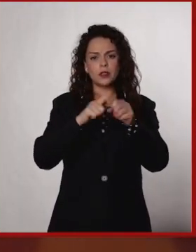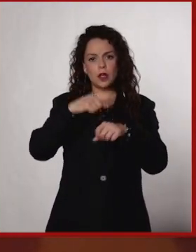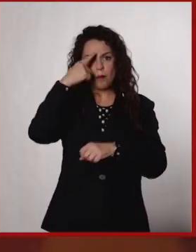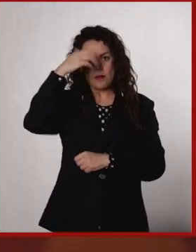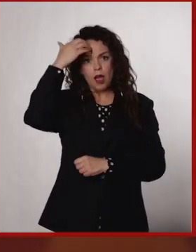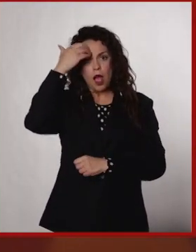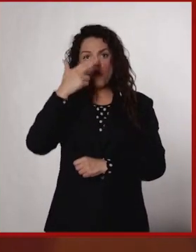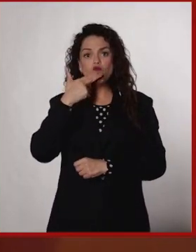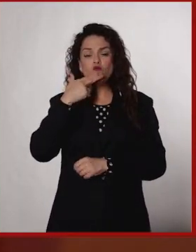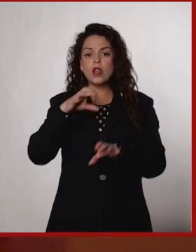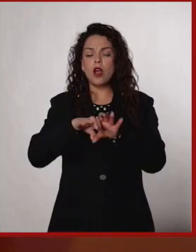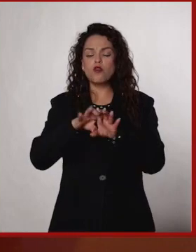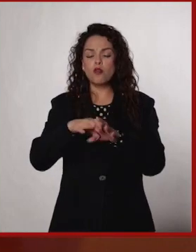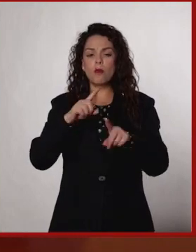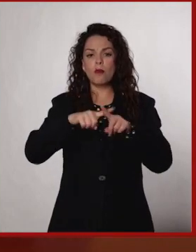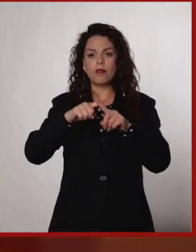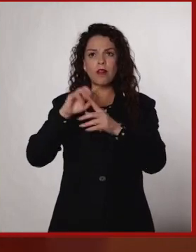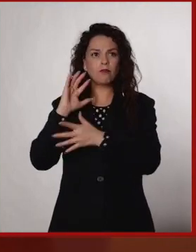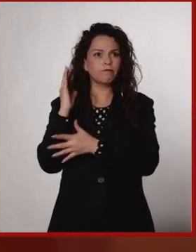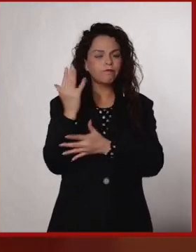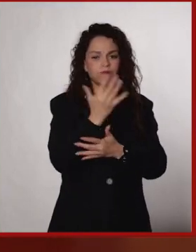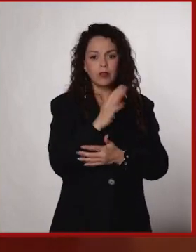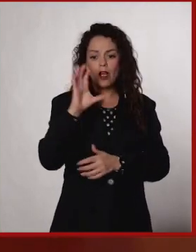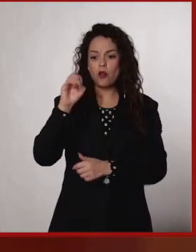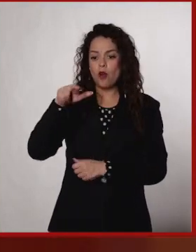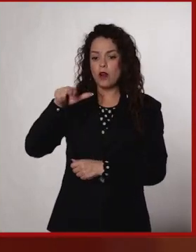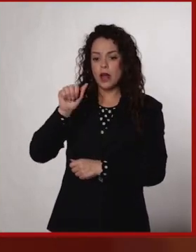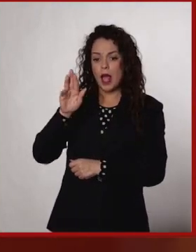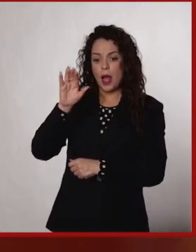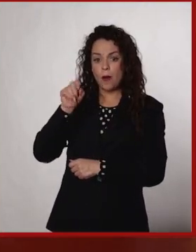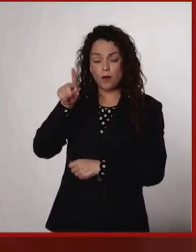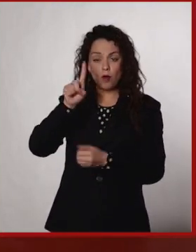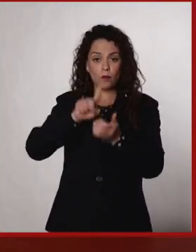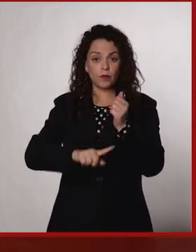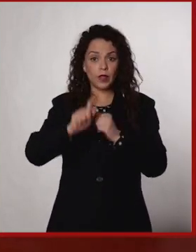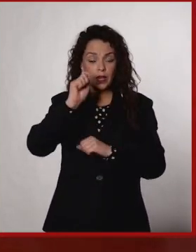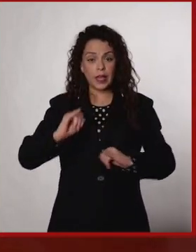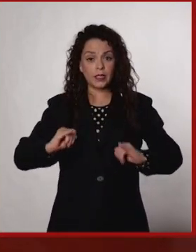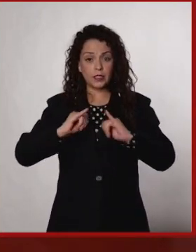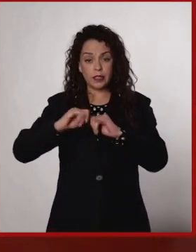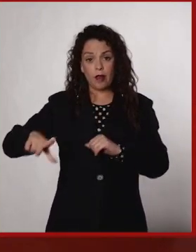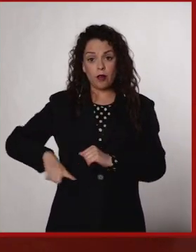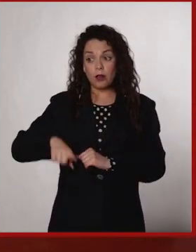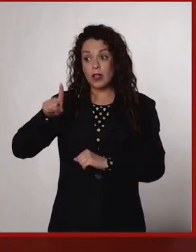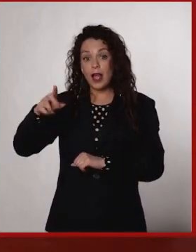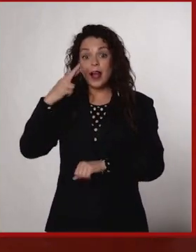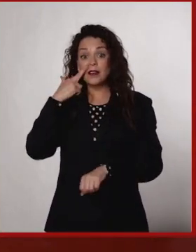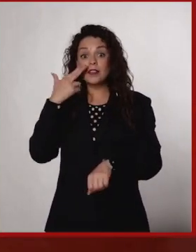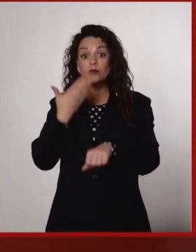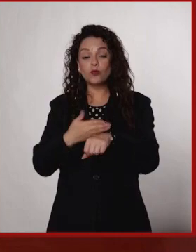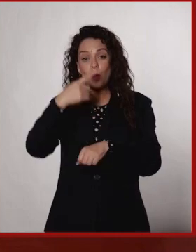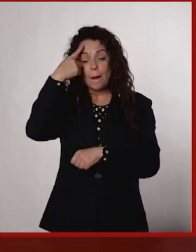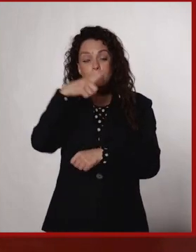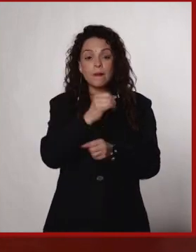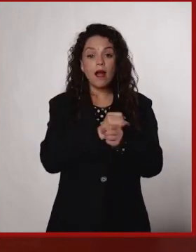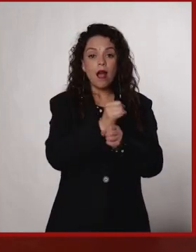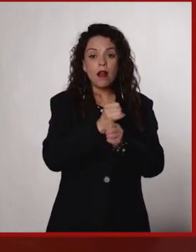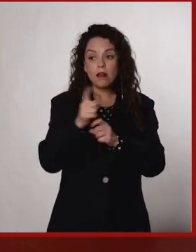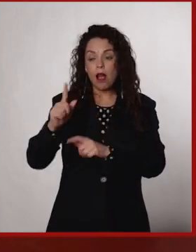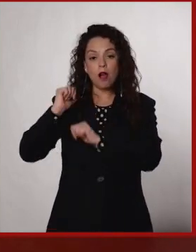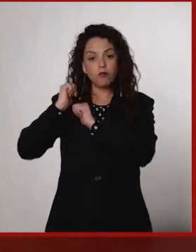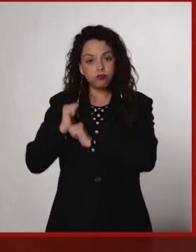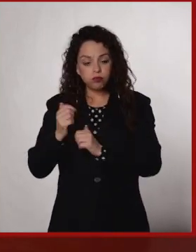Conocimiento y Uso de la Biodiversidad, la CONABIO, es la dependencia gubernamental encargada de